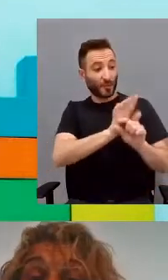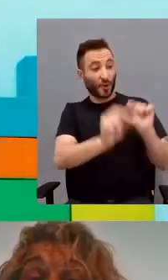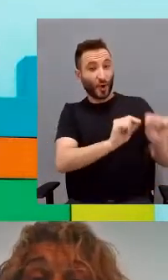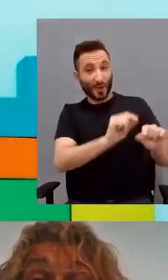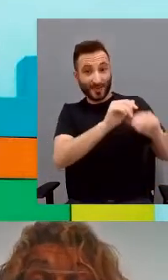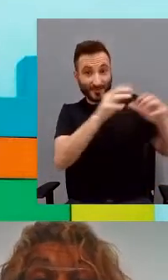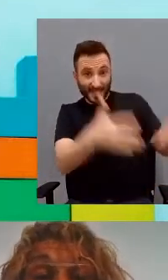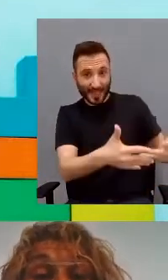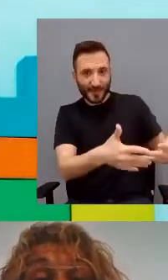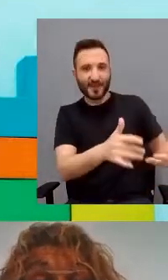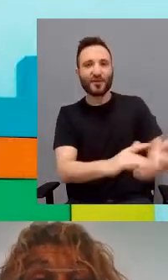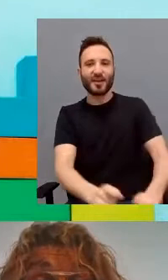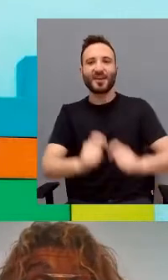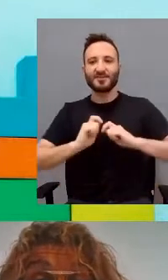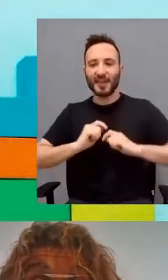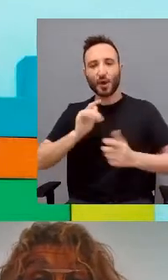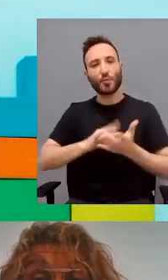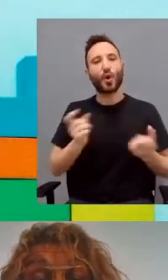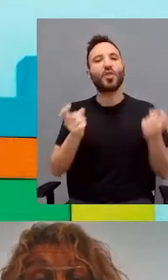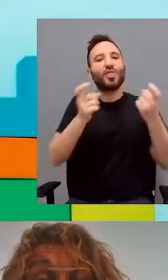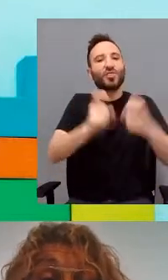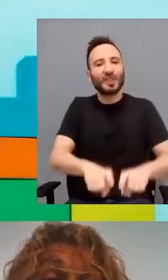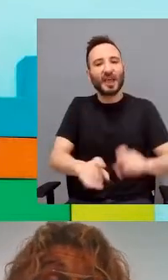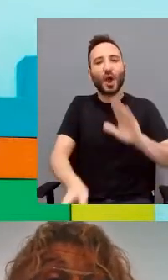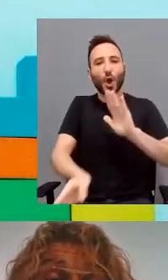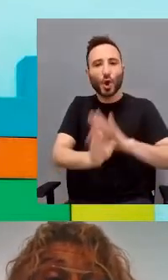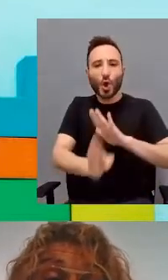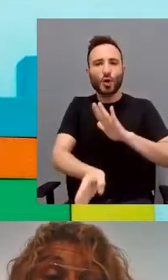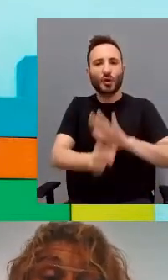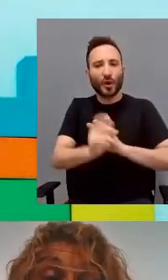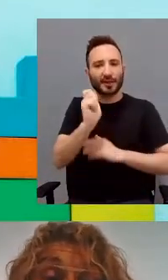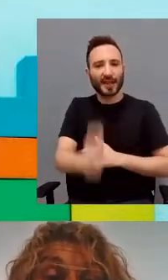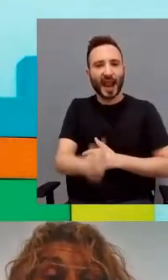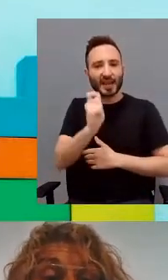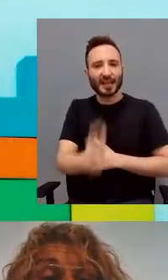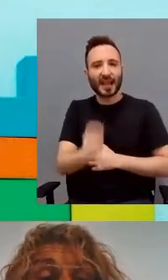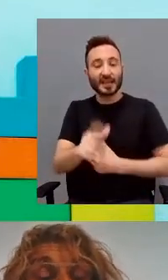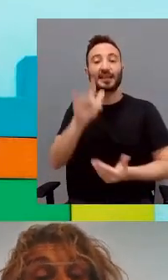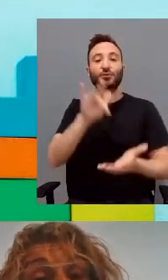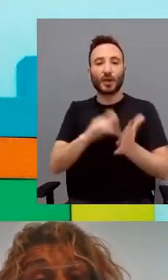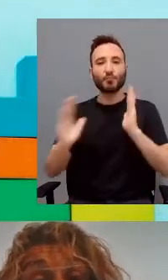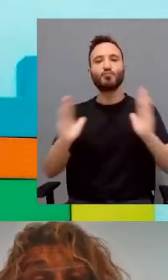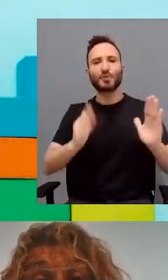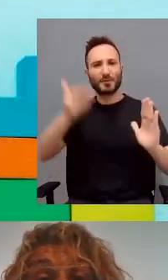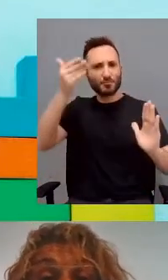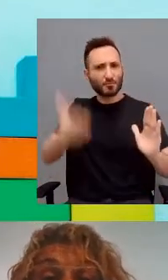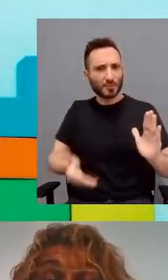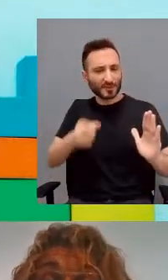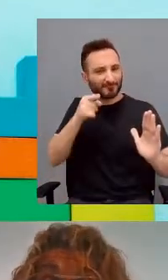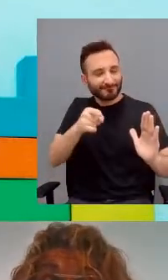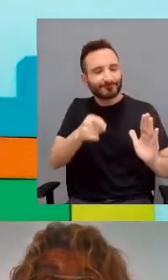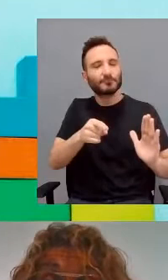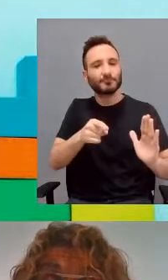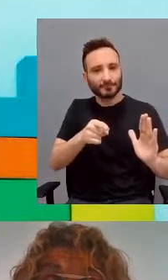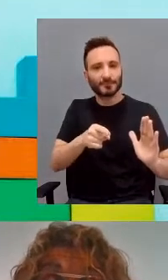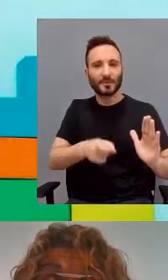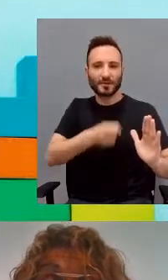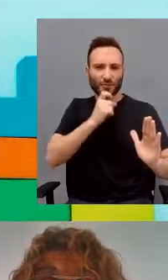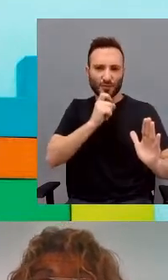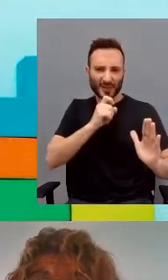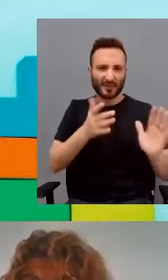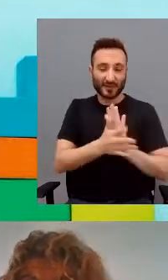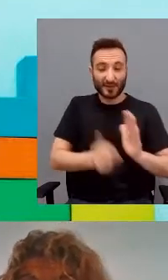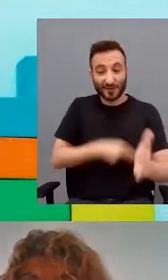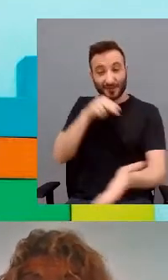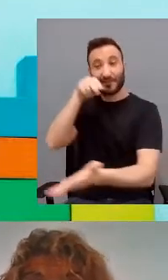facilita lo que es la continuidad de una intervención tan importante durante estos momentos tan complicados cuando no existe la posibilidad de